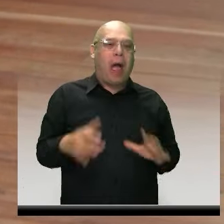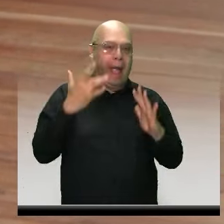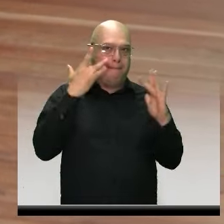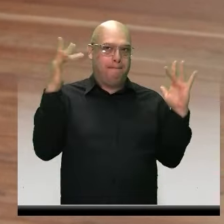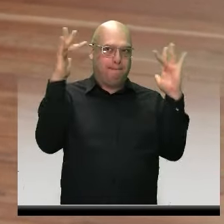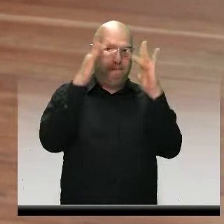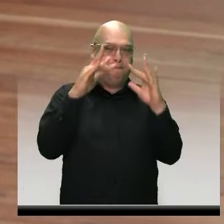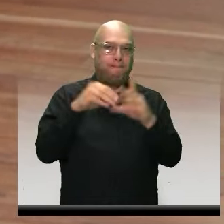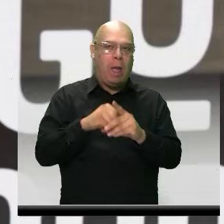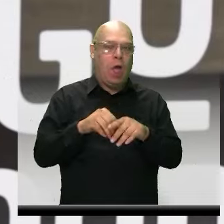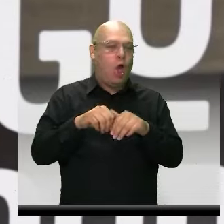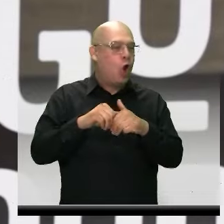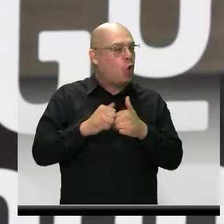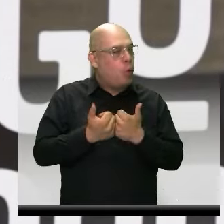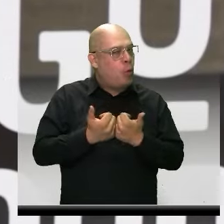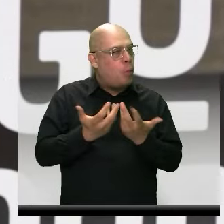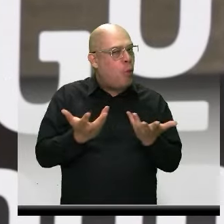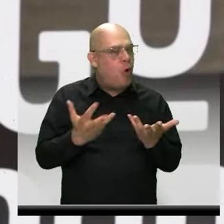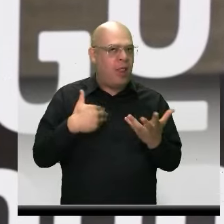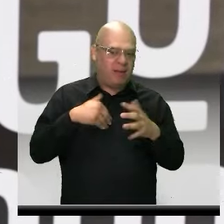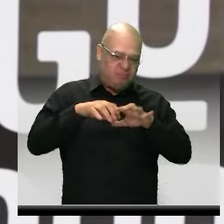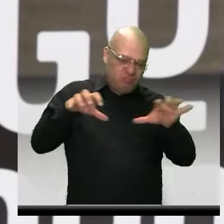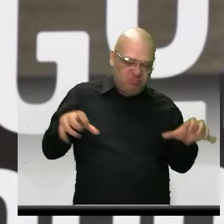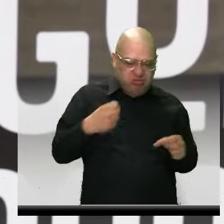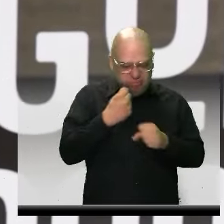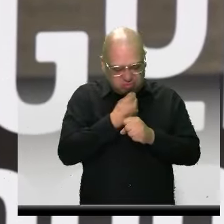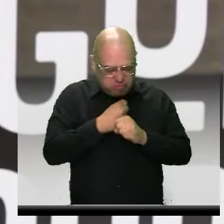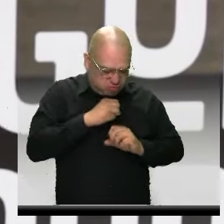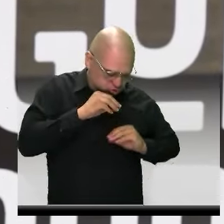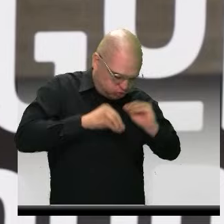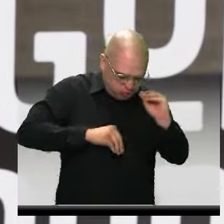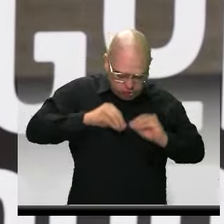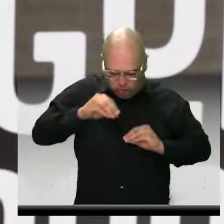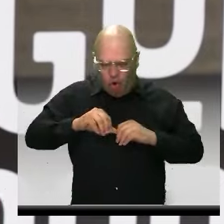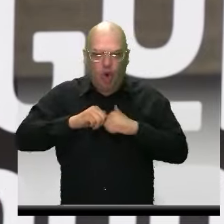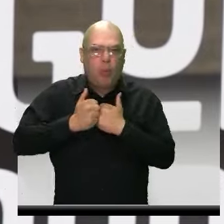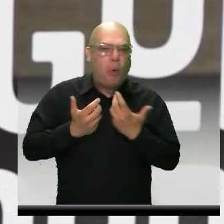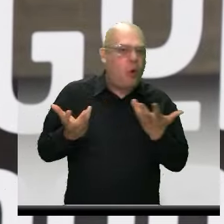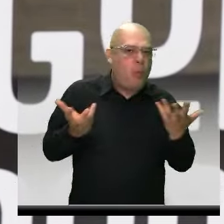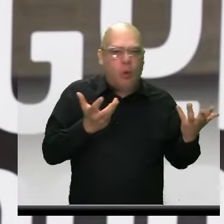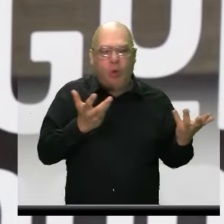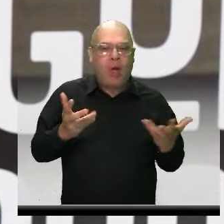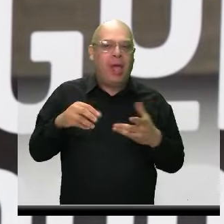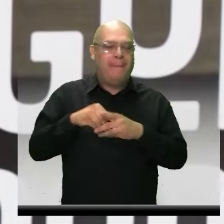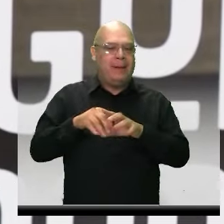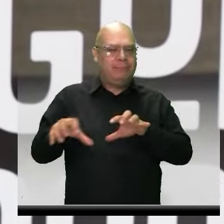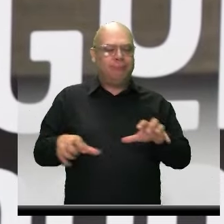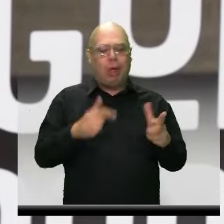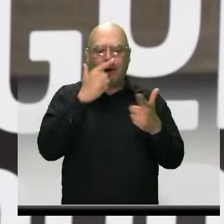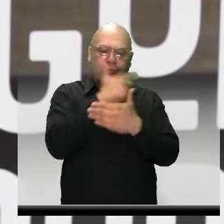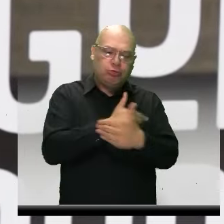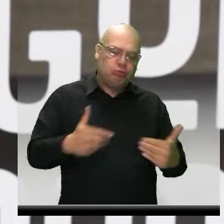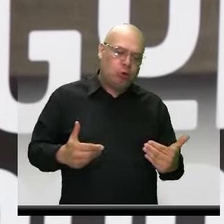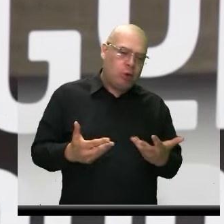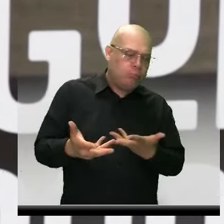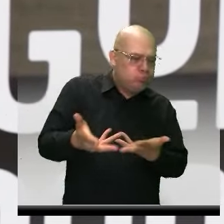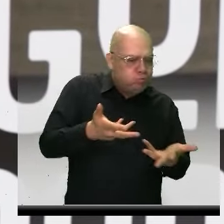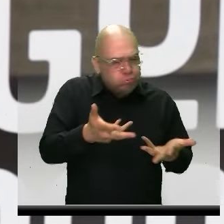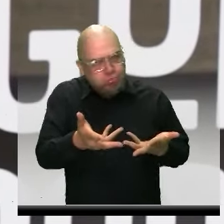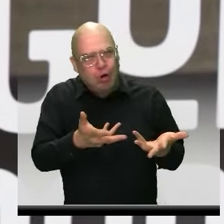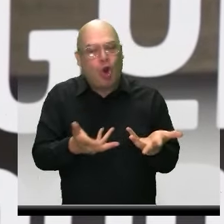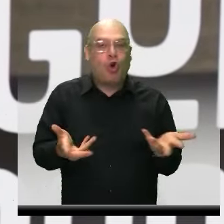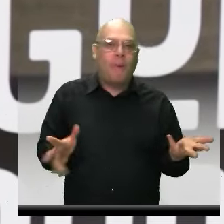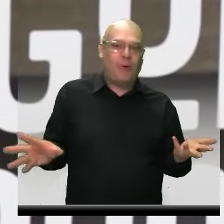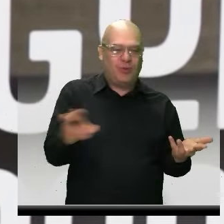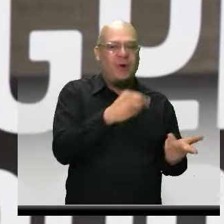hacer nuestro trabajo, de qué manera, cómo debe ser el trato para todos, para todos los